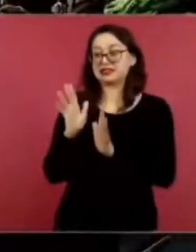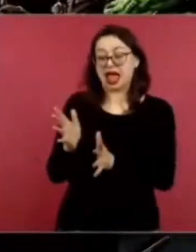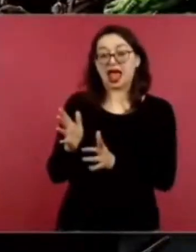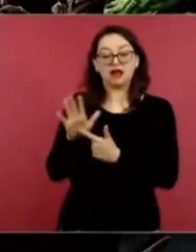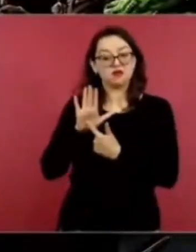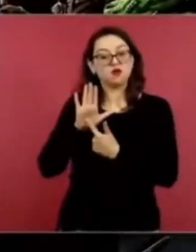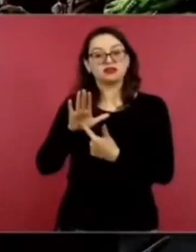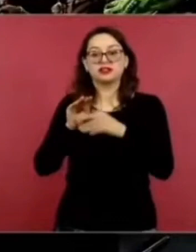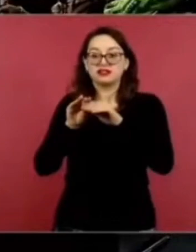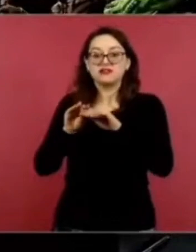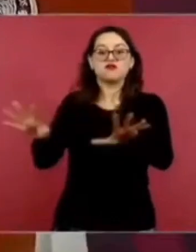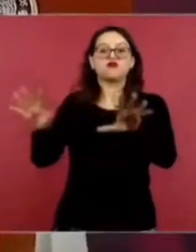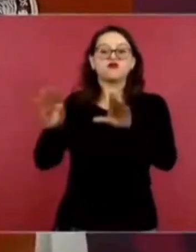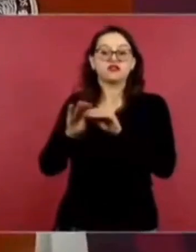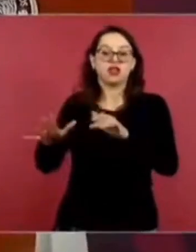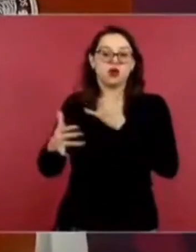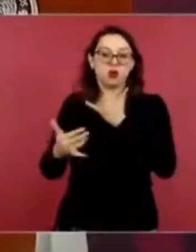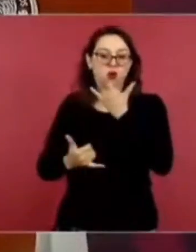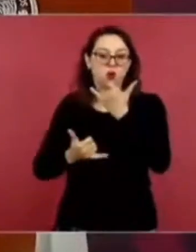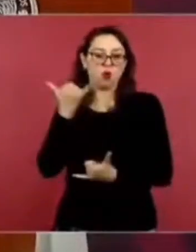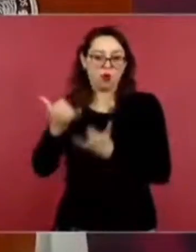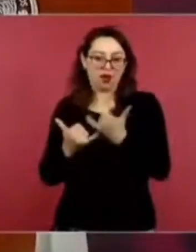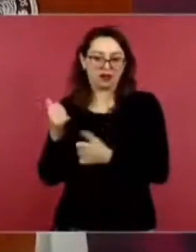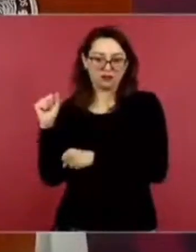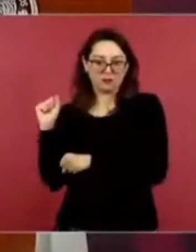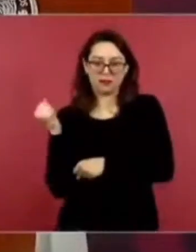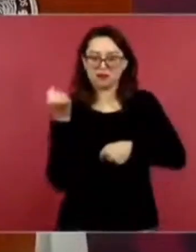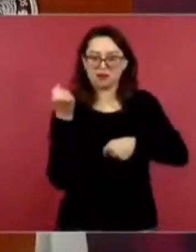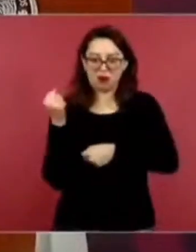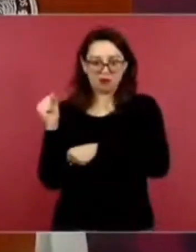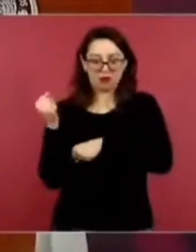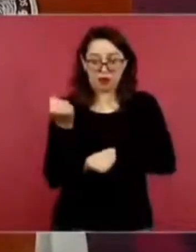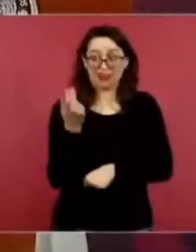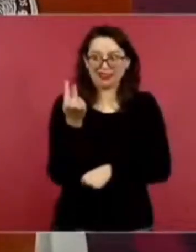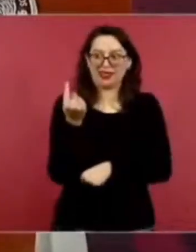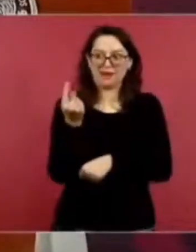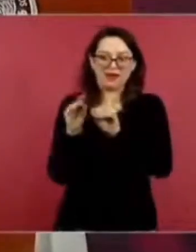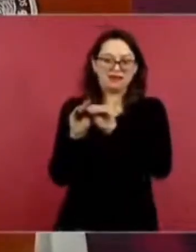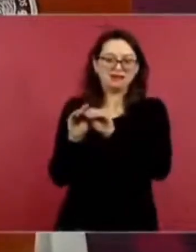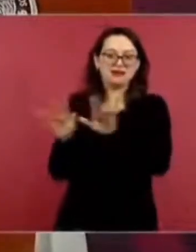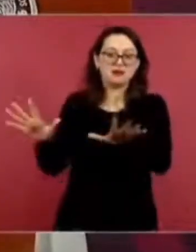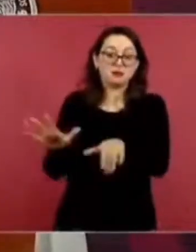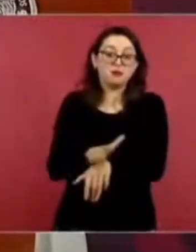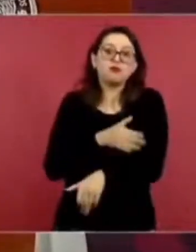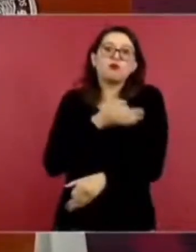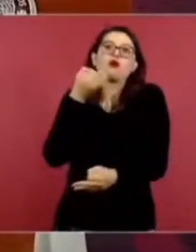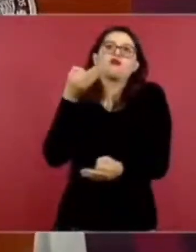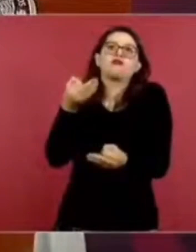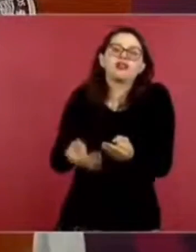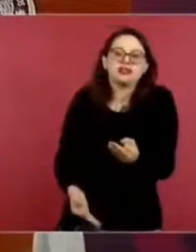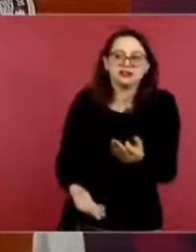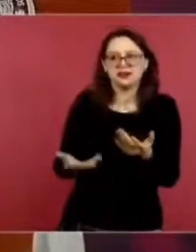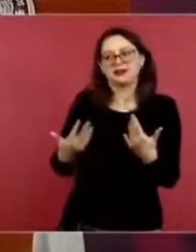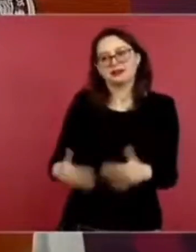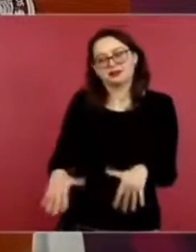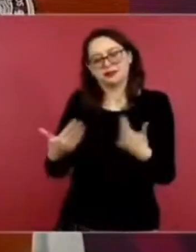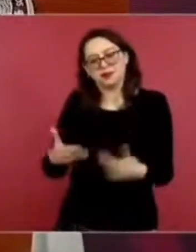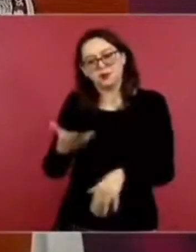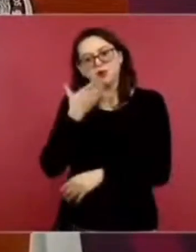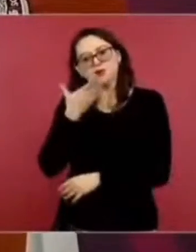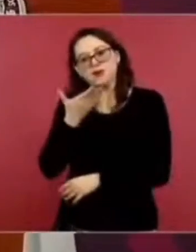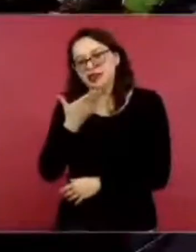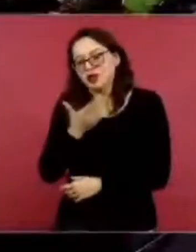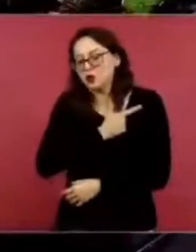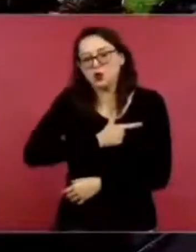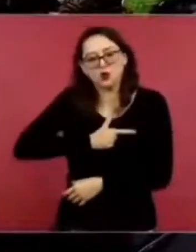este, los juegos y eso es importante, o la transmisión